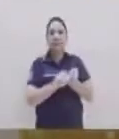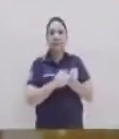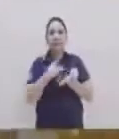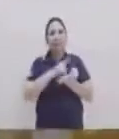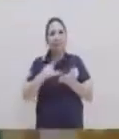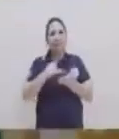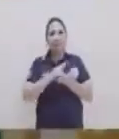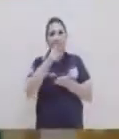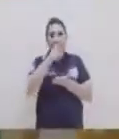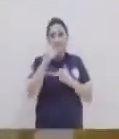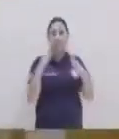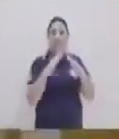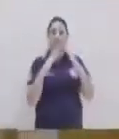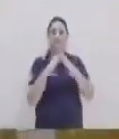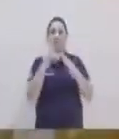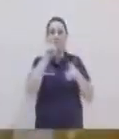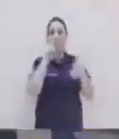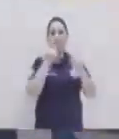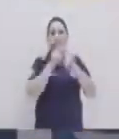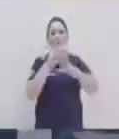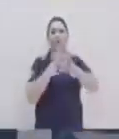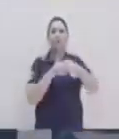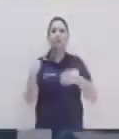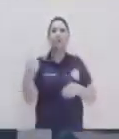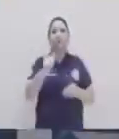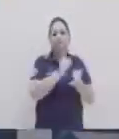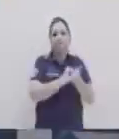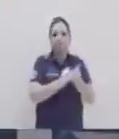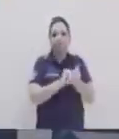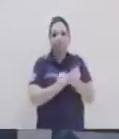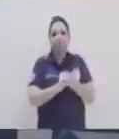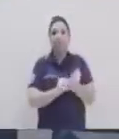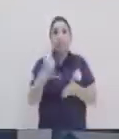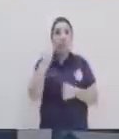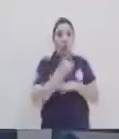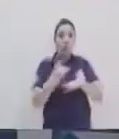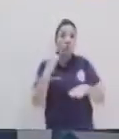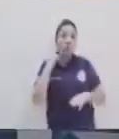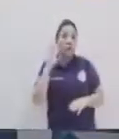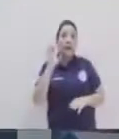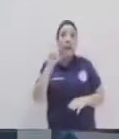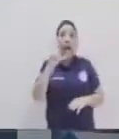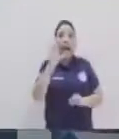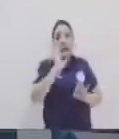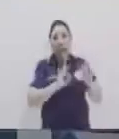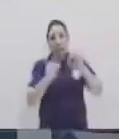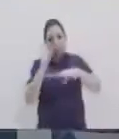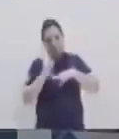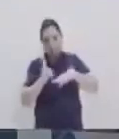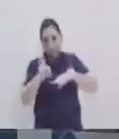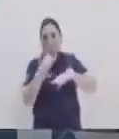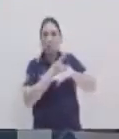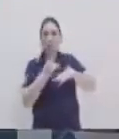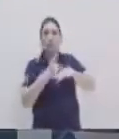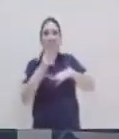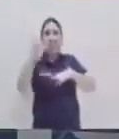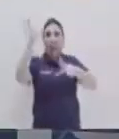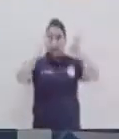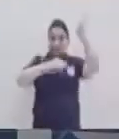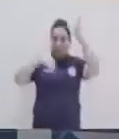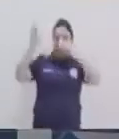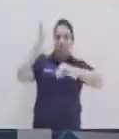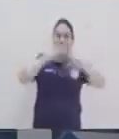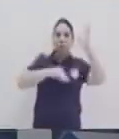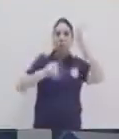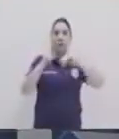mantener una buena higiene. Ustedes en casa recuerden lavarse las manos constantemente. Traten de siempre poner en práctica todo lo aprendido